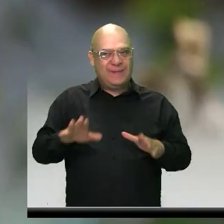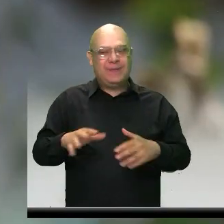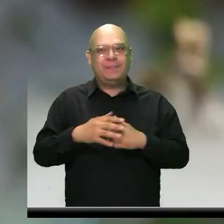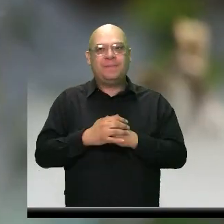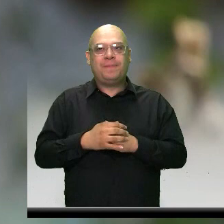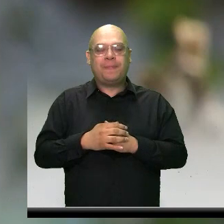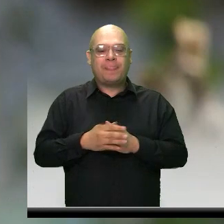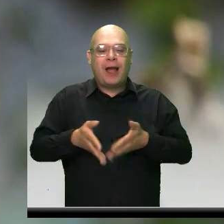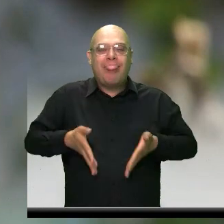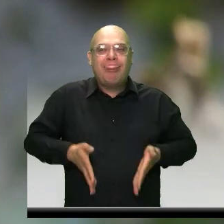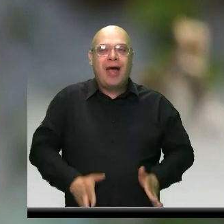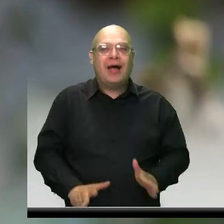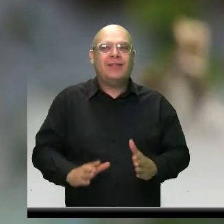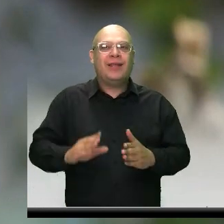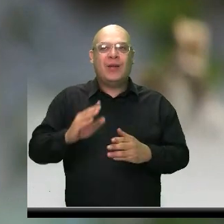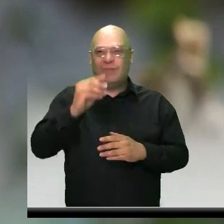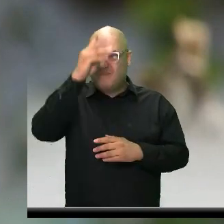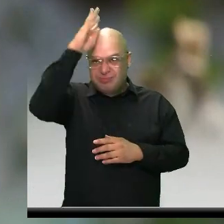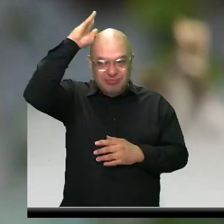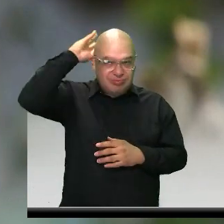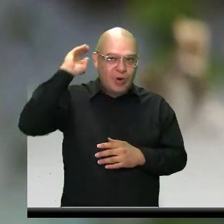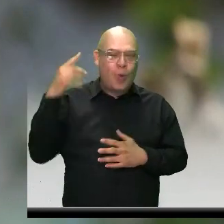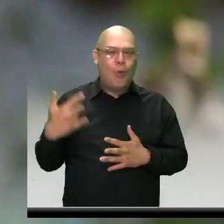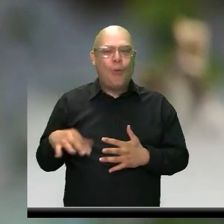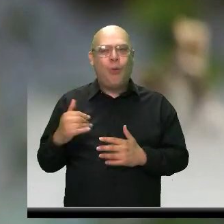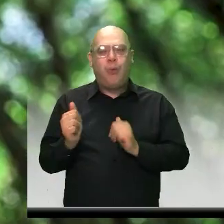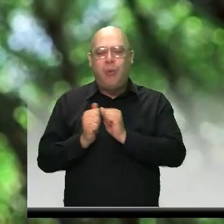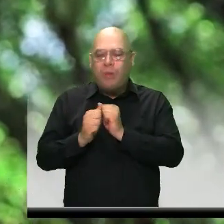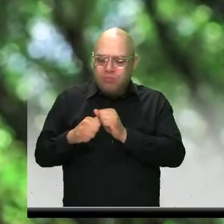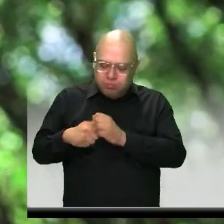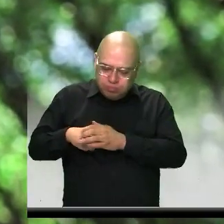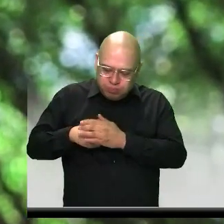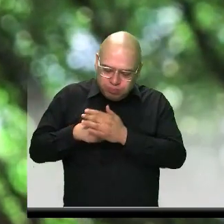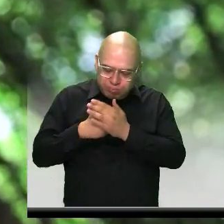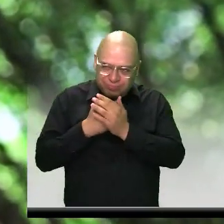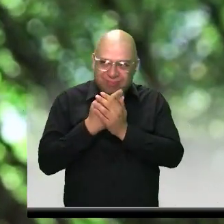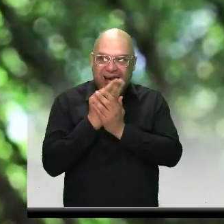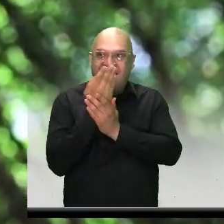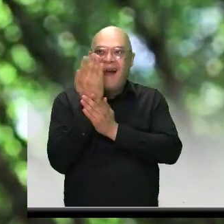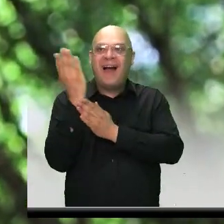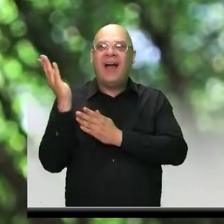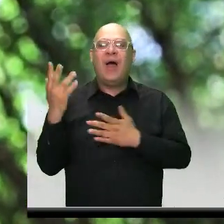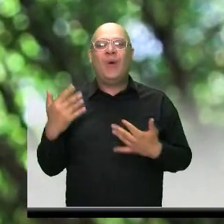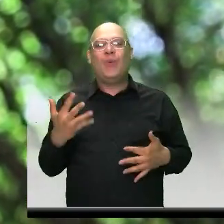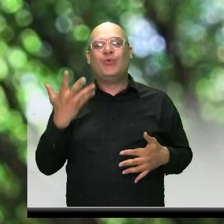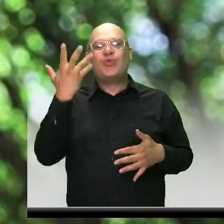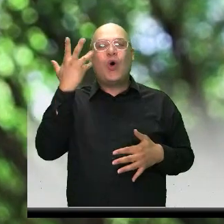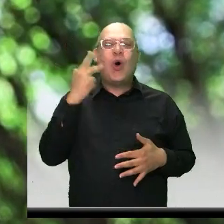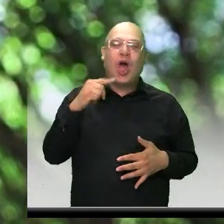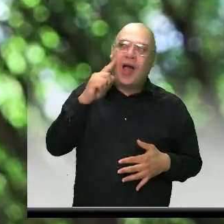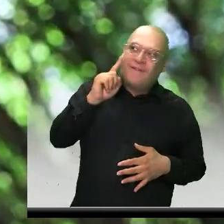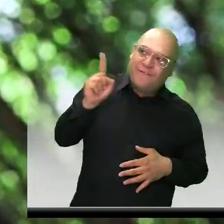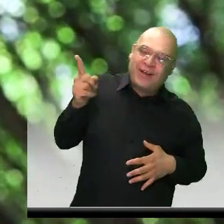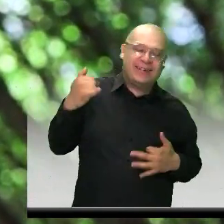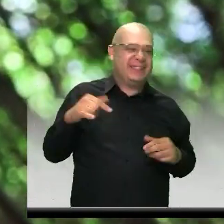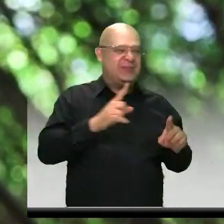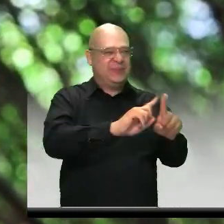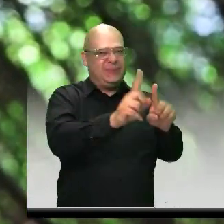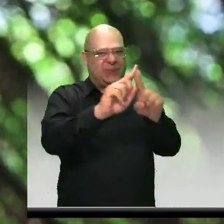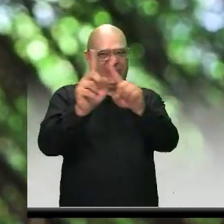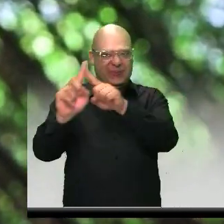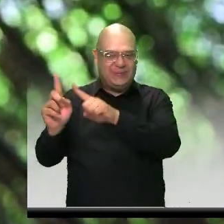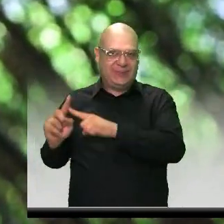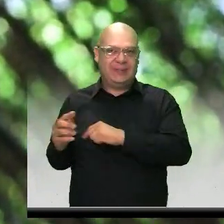guacamaya, una pareja que tuvieron una guacamaya. A diario vemos especies diferentes, las cuales